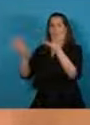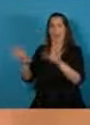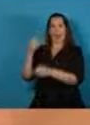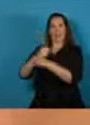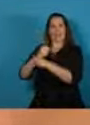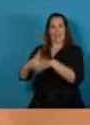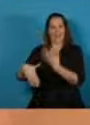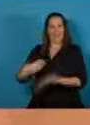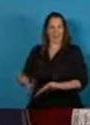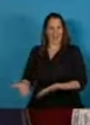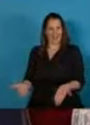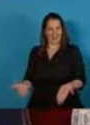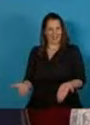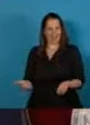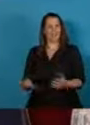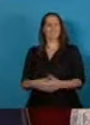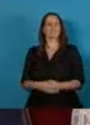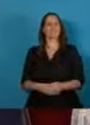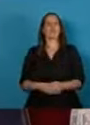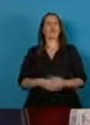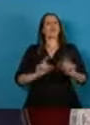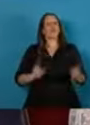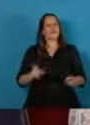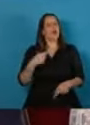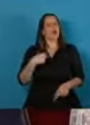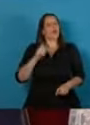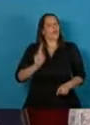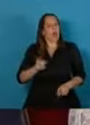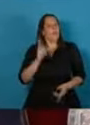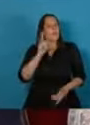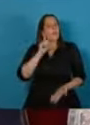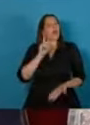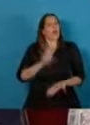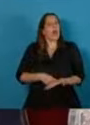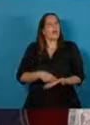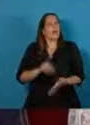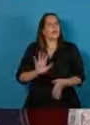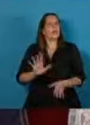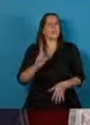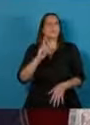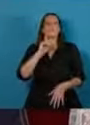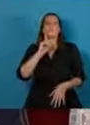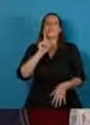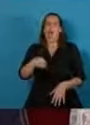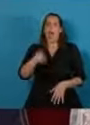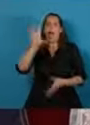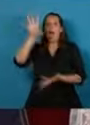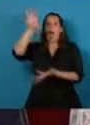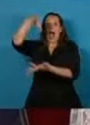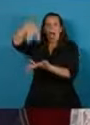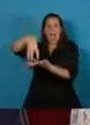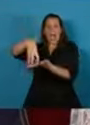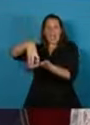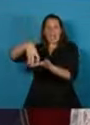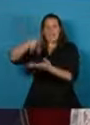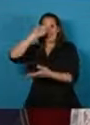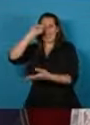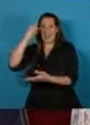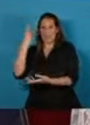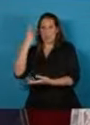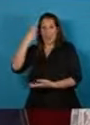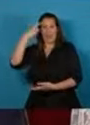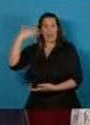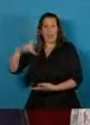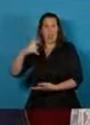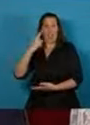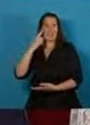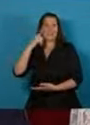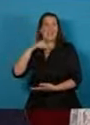profunda he decidido que sea intervenida la Agencia Federal de Inteligencia.